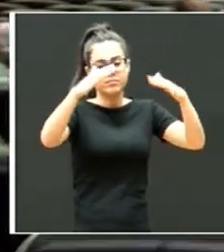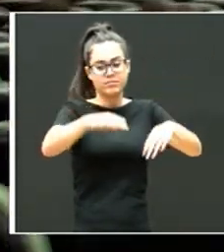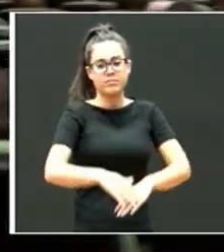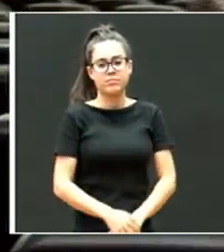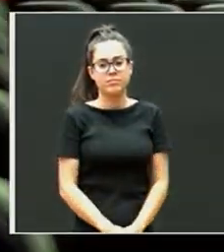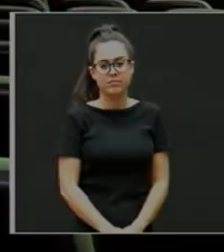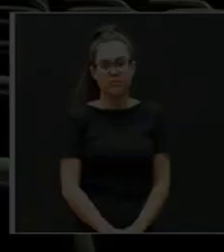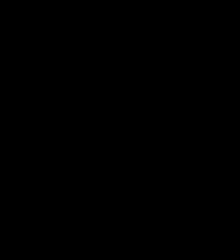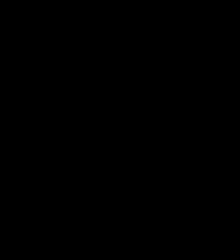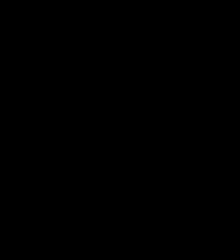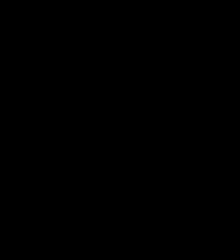Gracias. Gracias. Gracias.